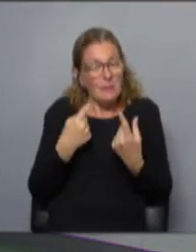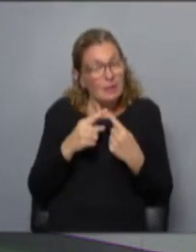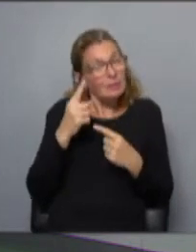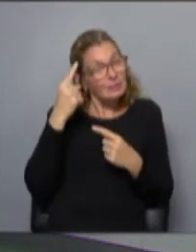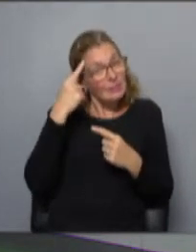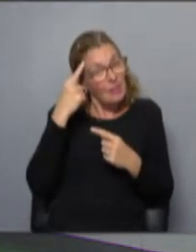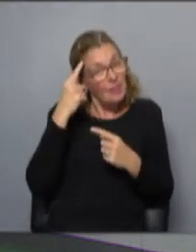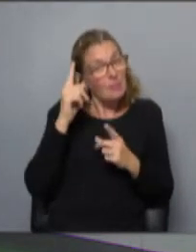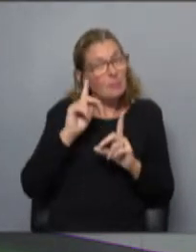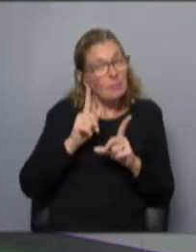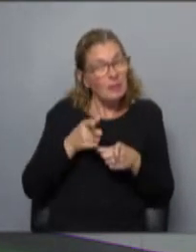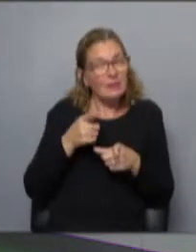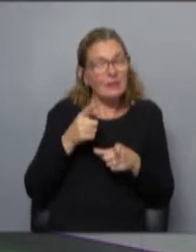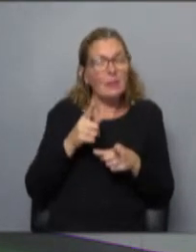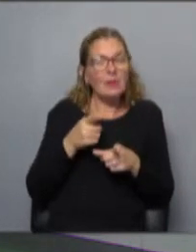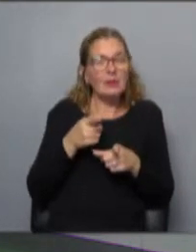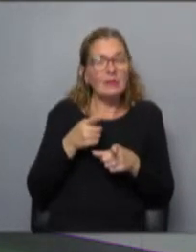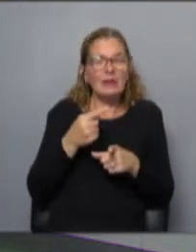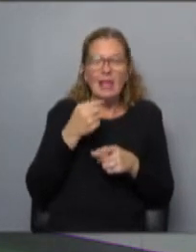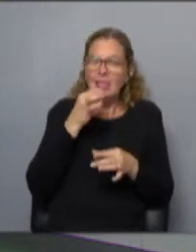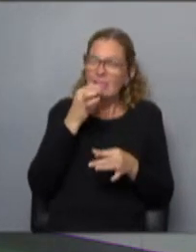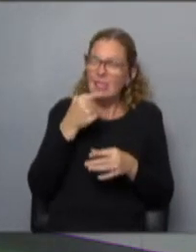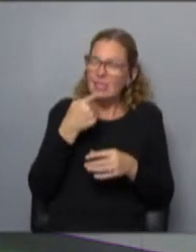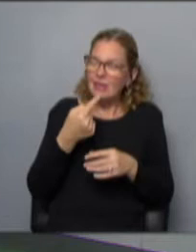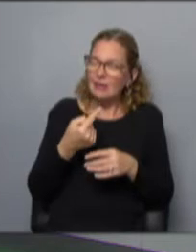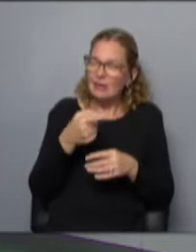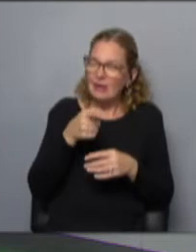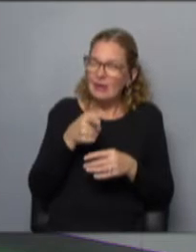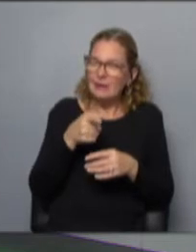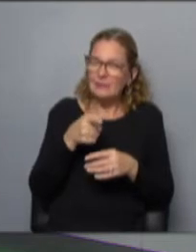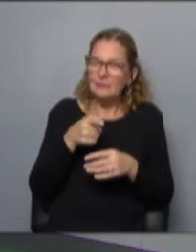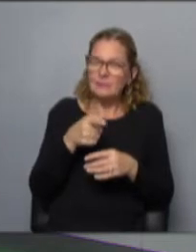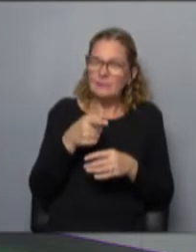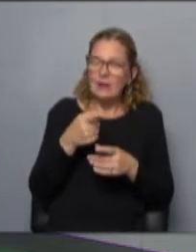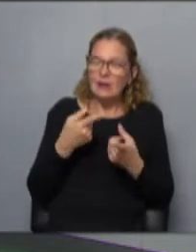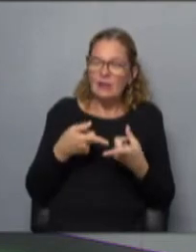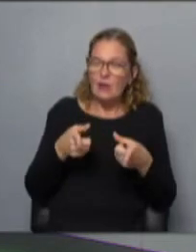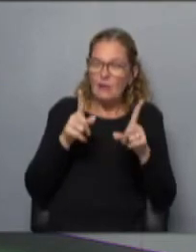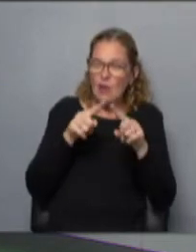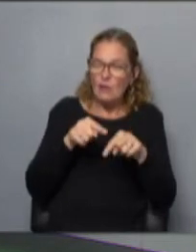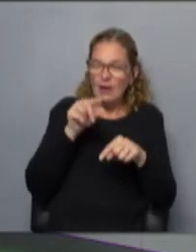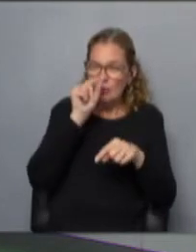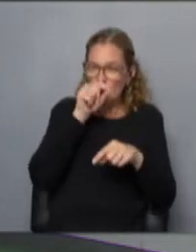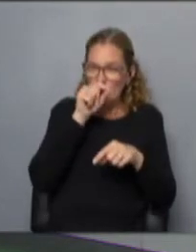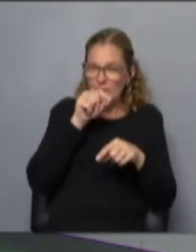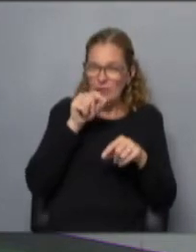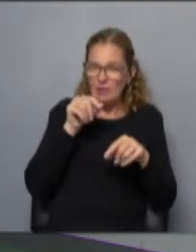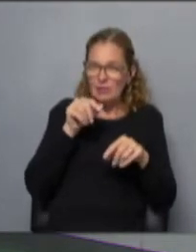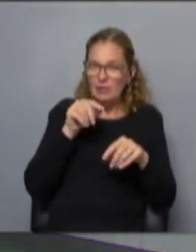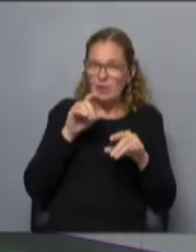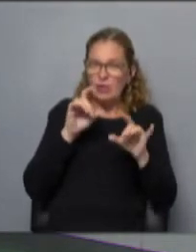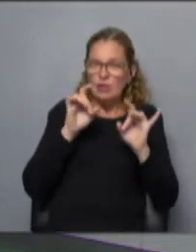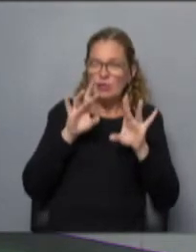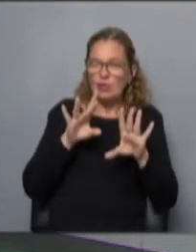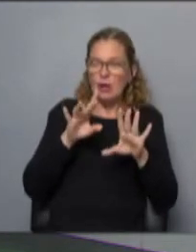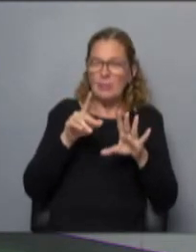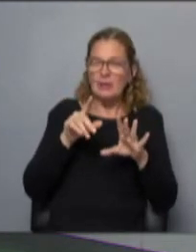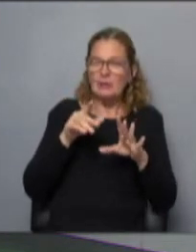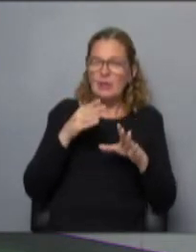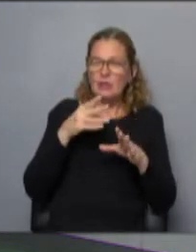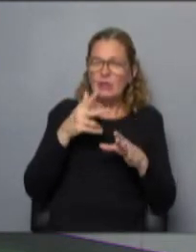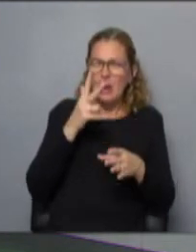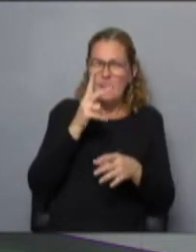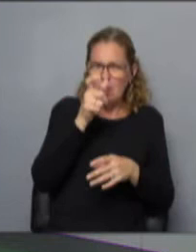también con dichos de él acerca de que él tiene la intención de volver Twitter a un lugar donde solo haya humanos. Y con esto, ¿qué quiere